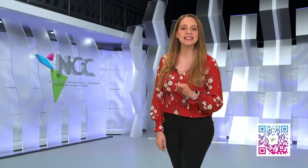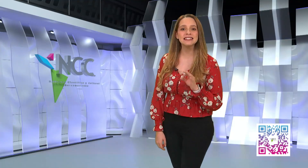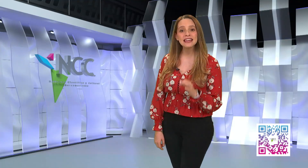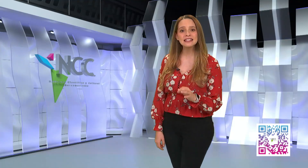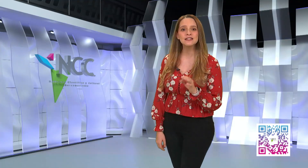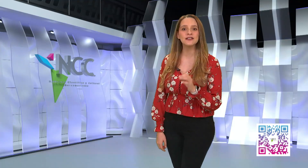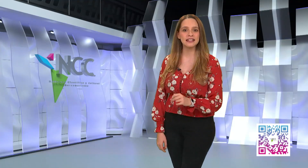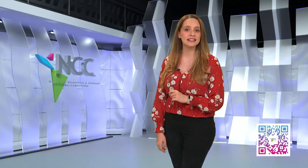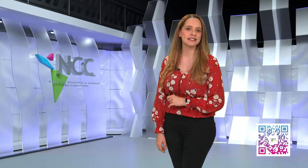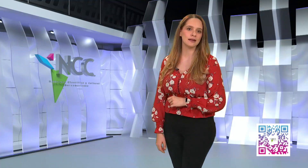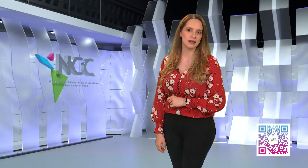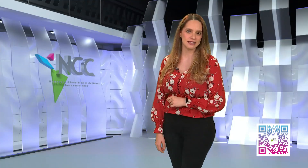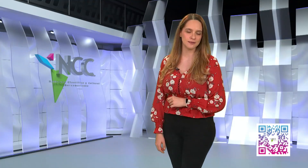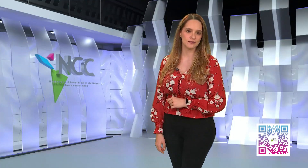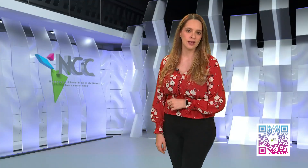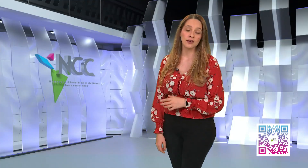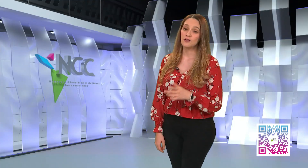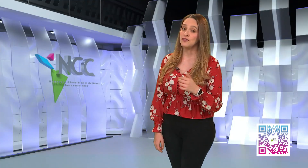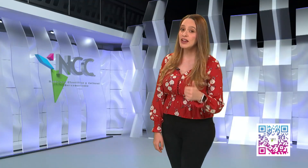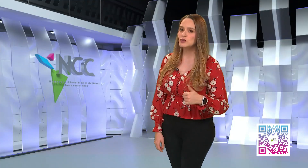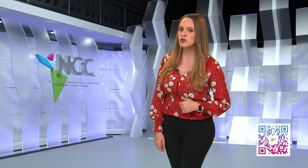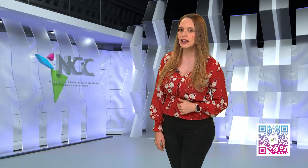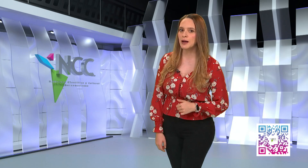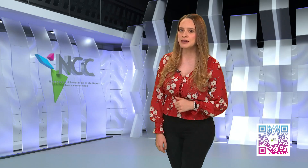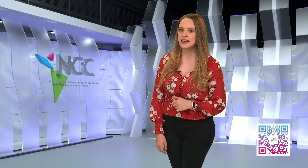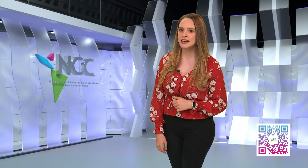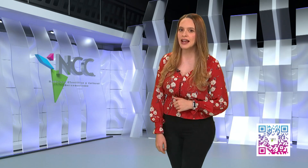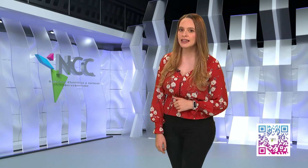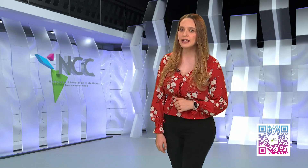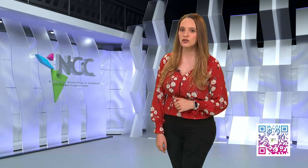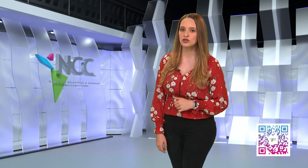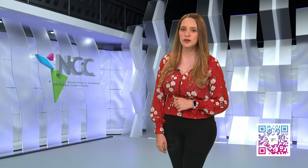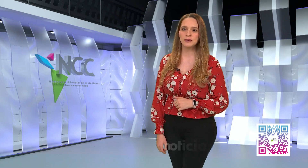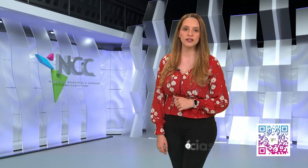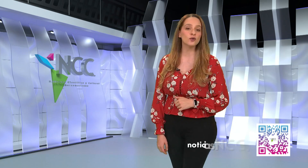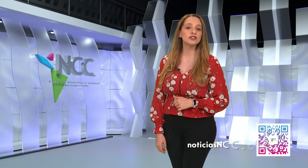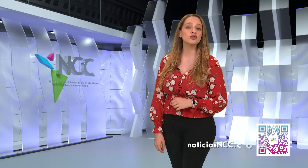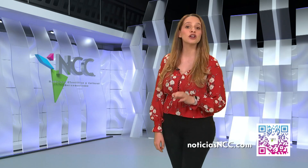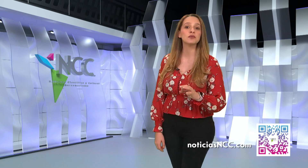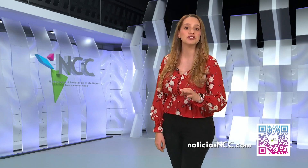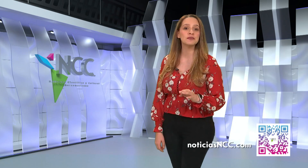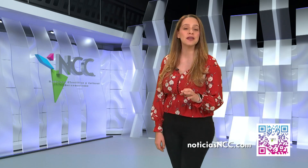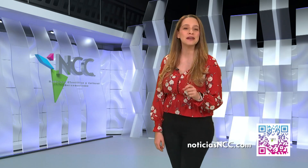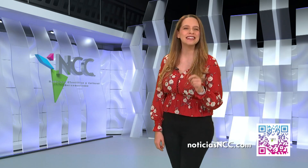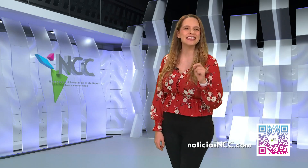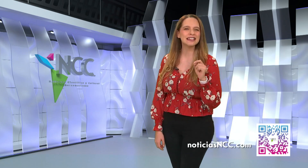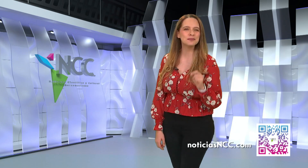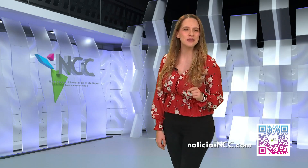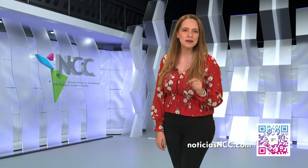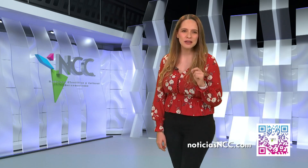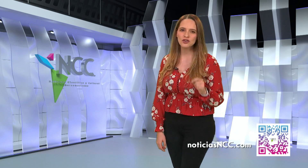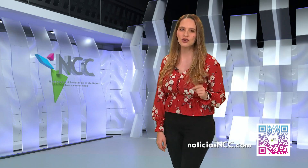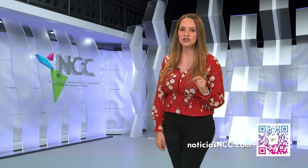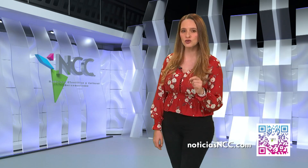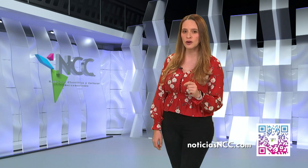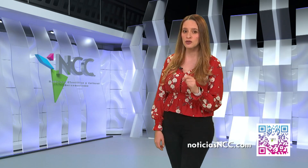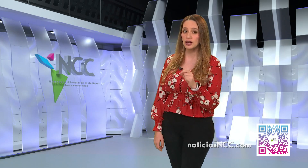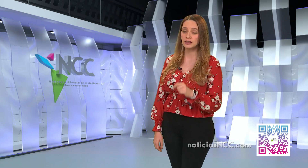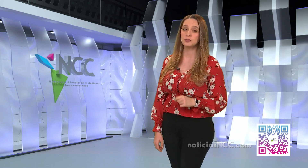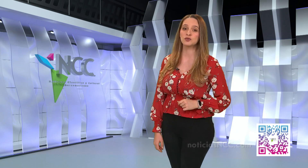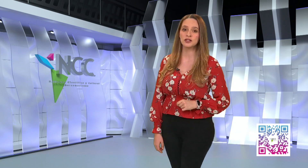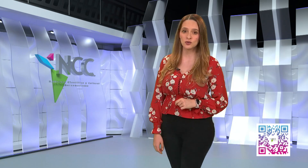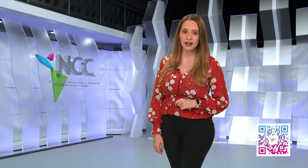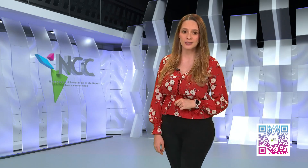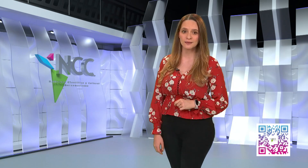utiliza más de seis diferentes al mes. Facebook encabeza el ranking en 2024 con aproximadamente 3 mil millones de